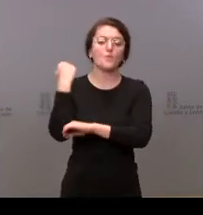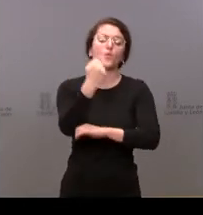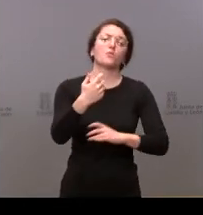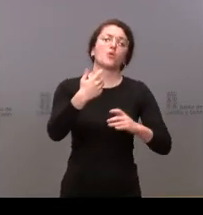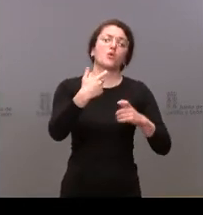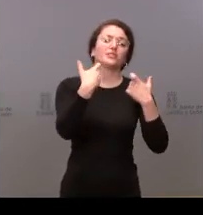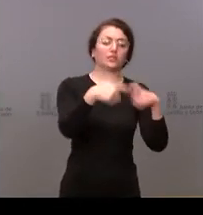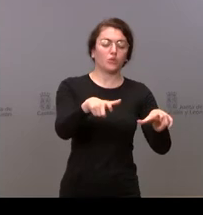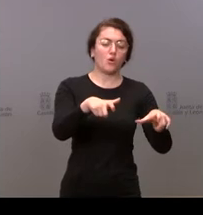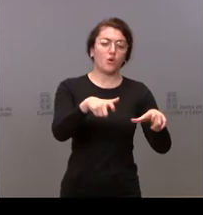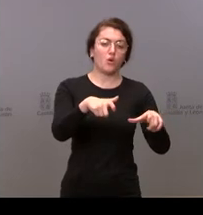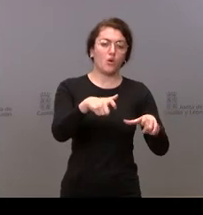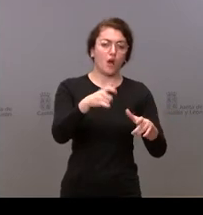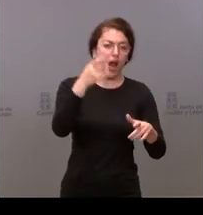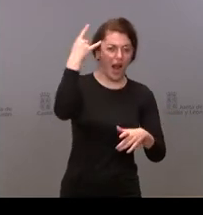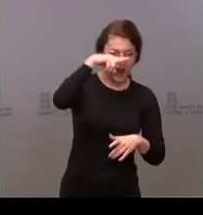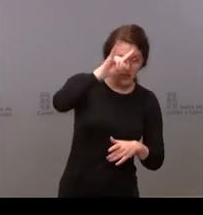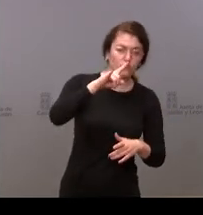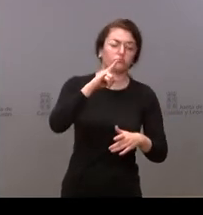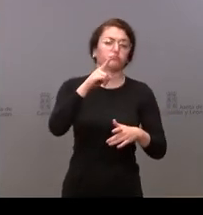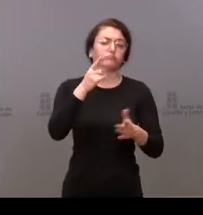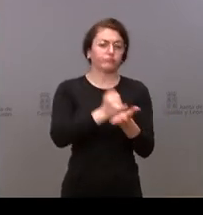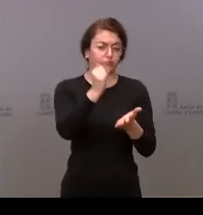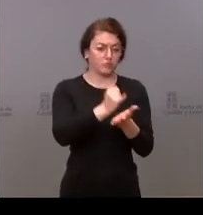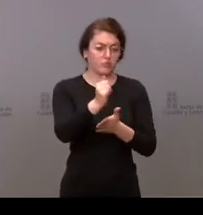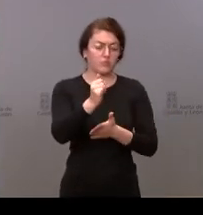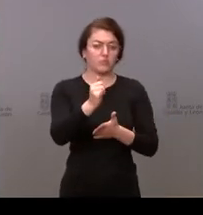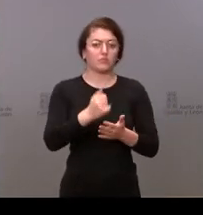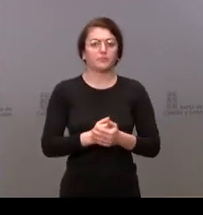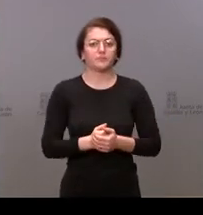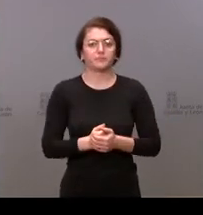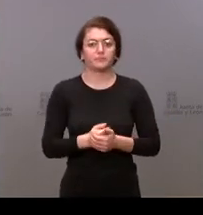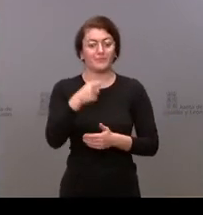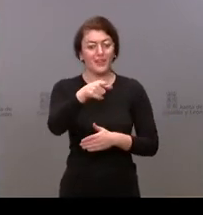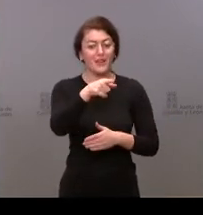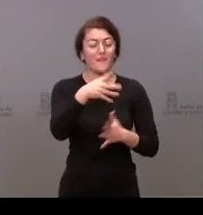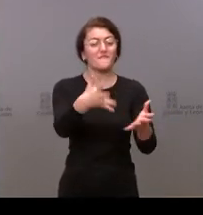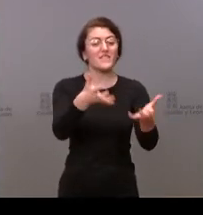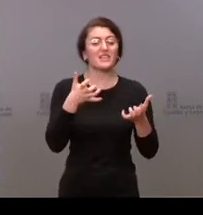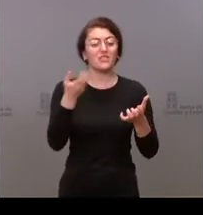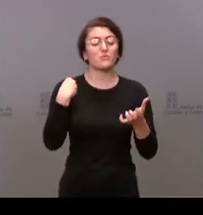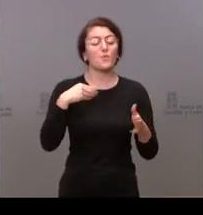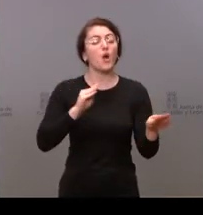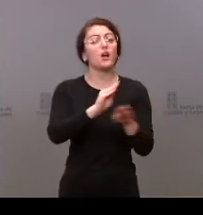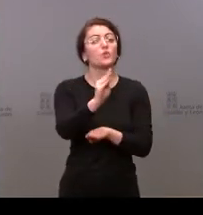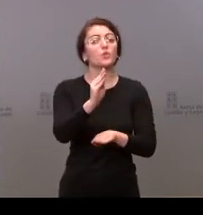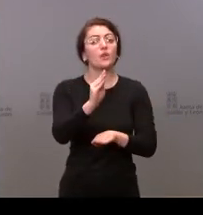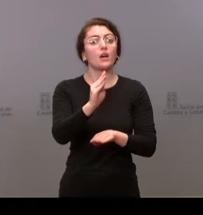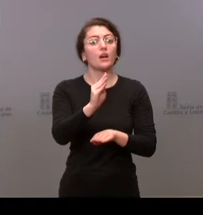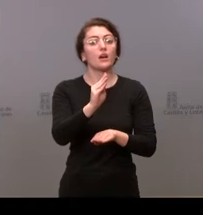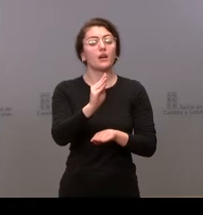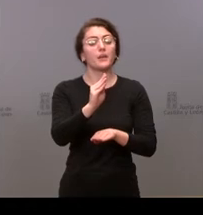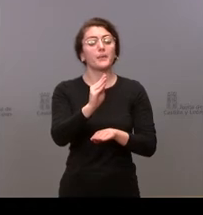agroalimentaria. Los posibles beneficiarios de estas ayudas en términos de